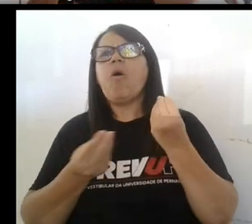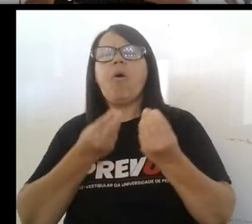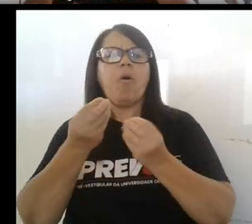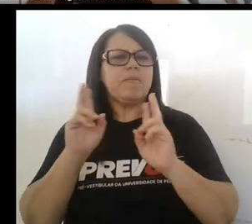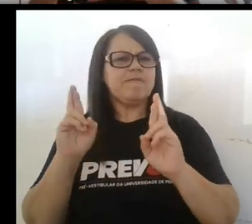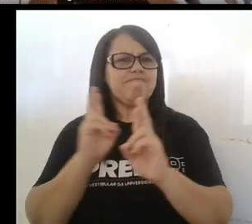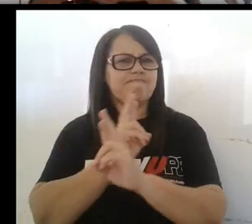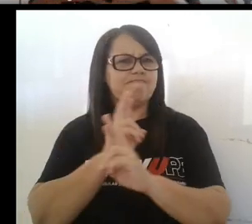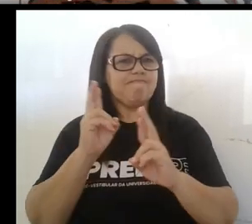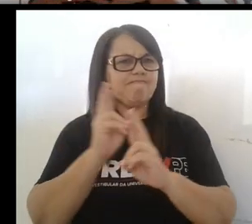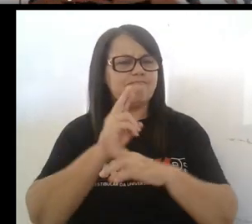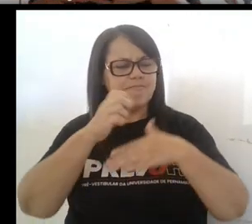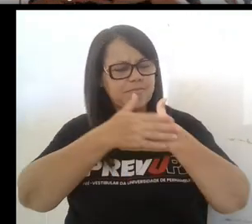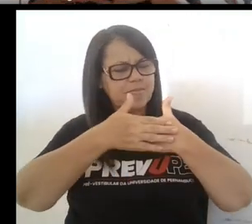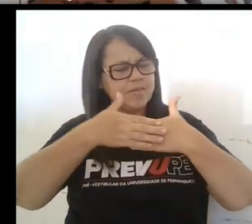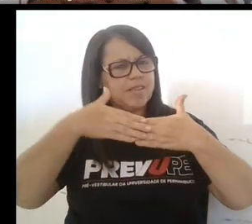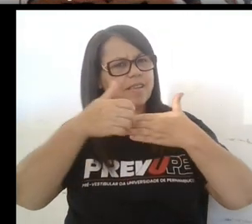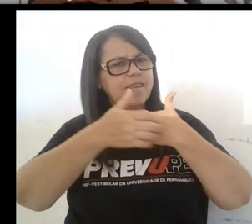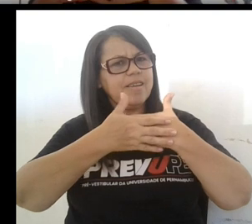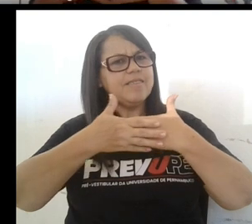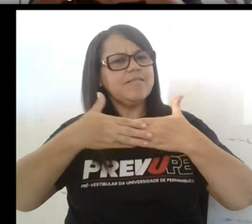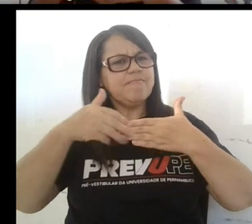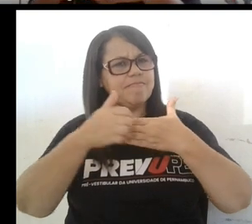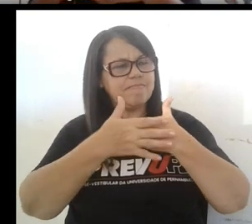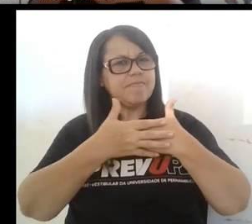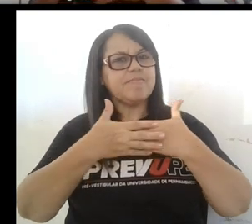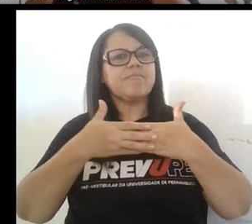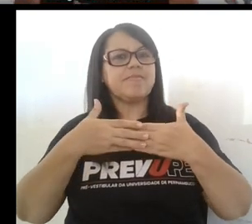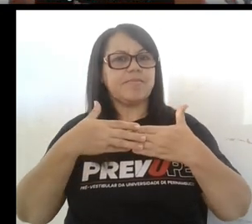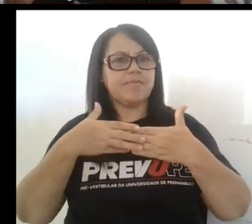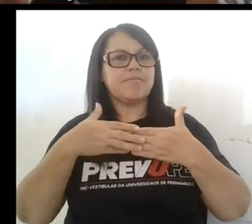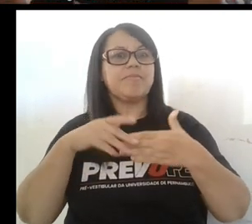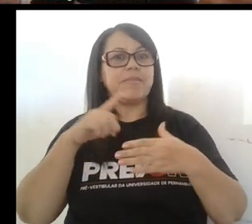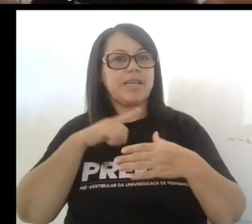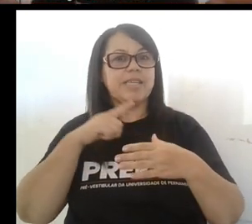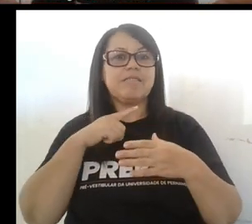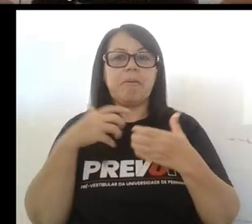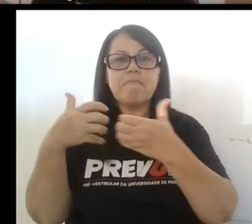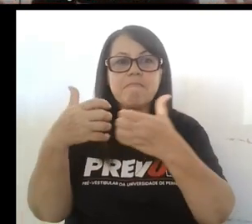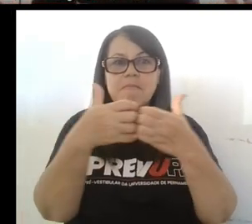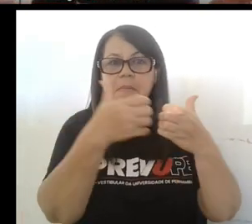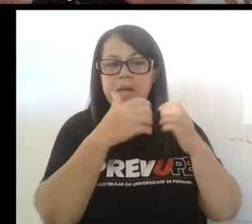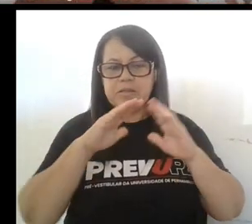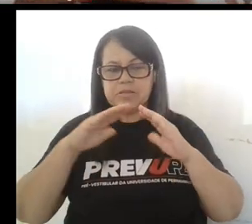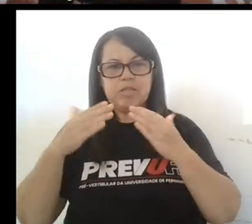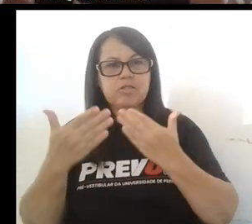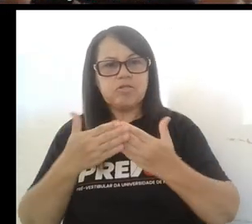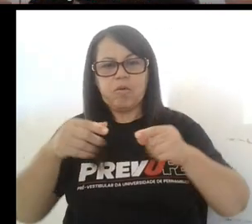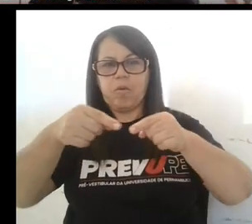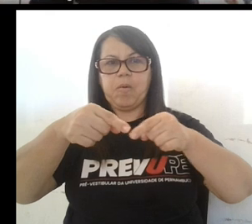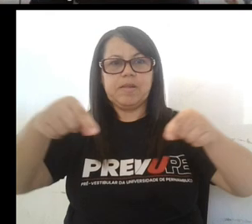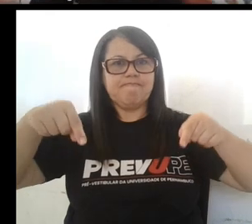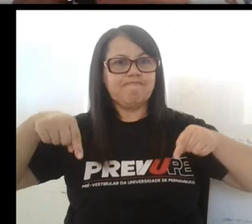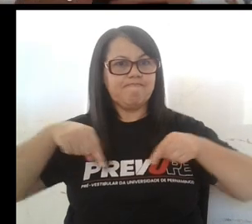relaciones afectivas, estas que están en el entorno de la escuela, del